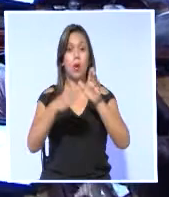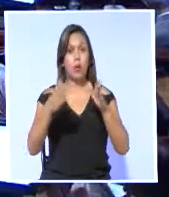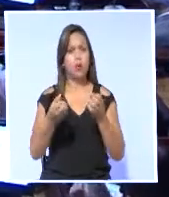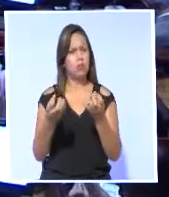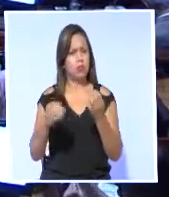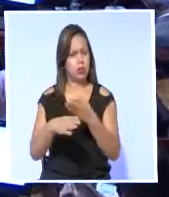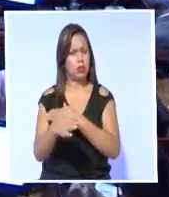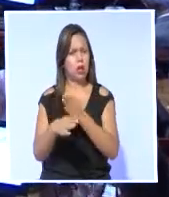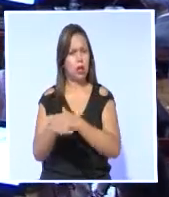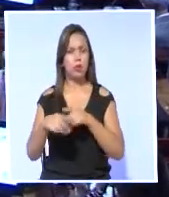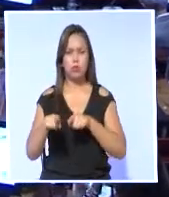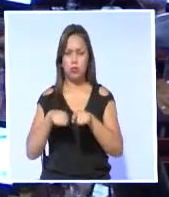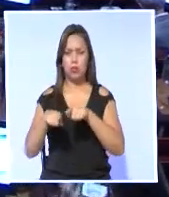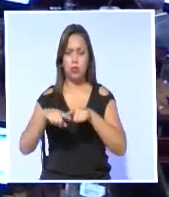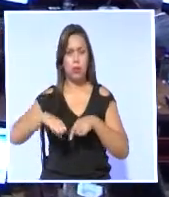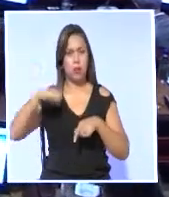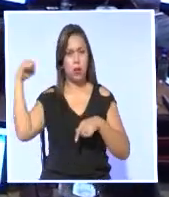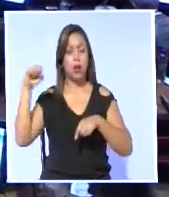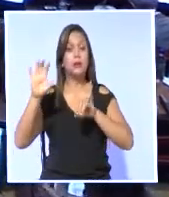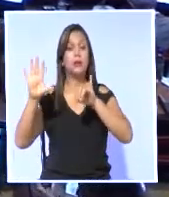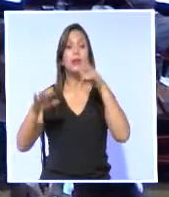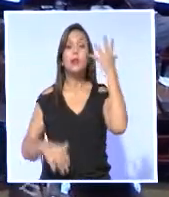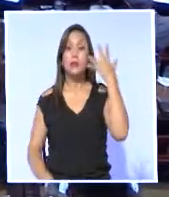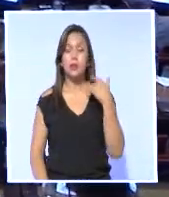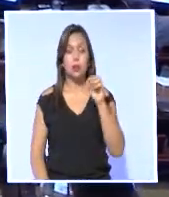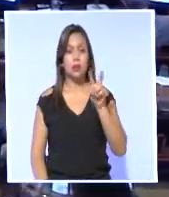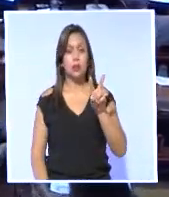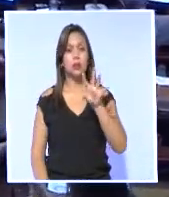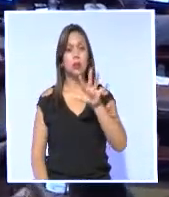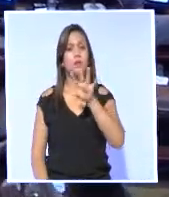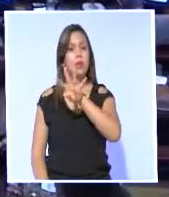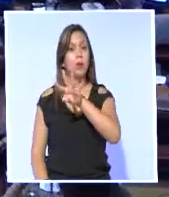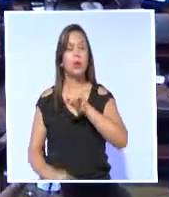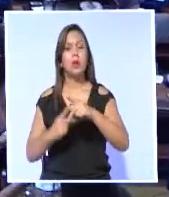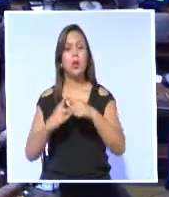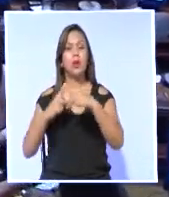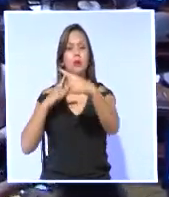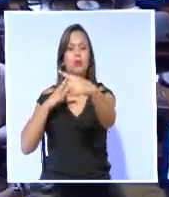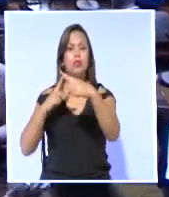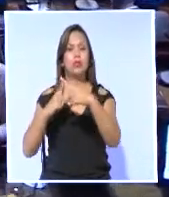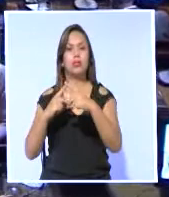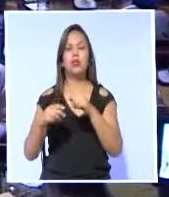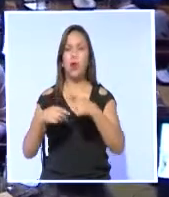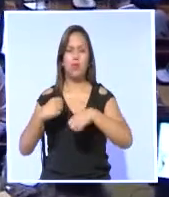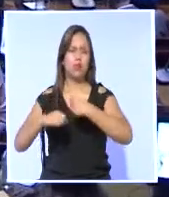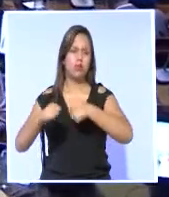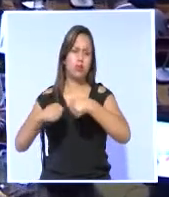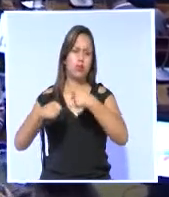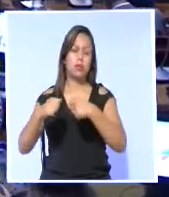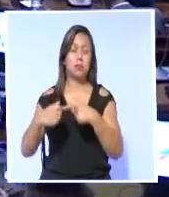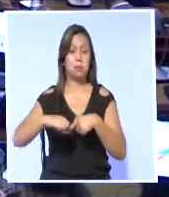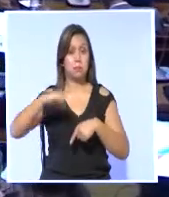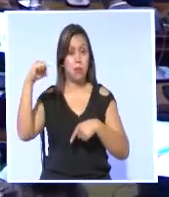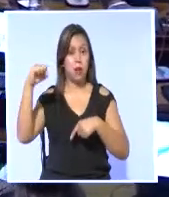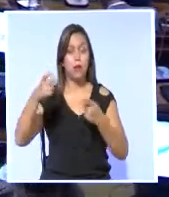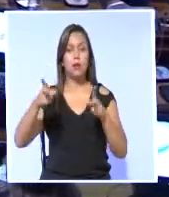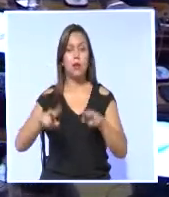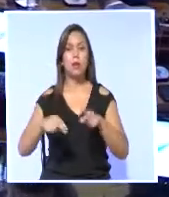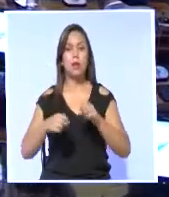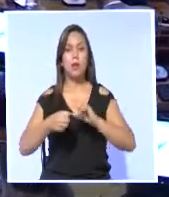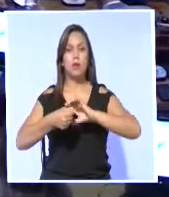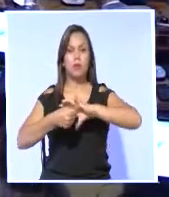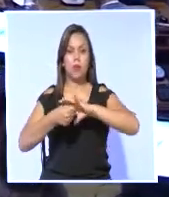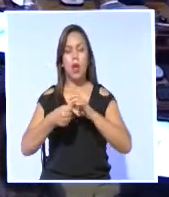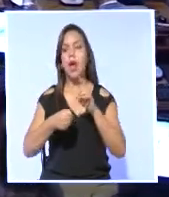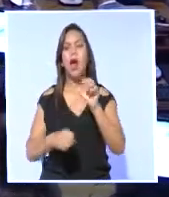En 2014 corrió durante seis días los 254 kilómetros de la Maratón de Sables. Posteriormente participó en la Antarctic